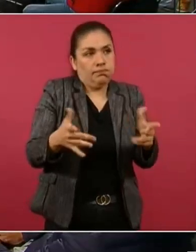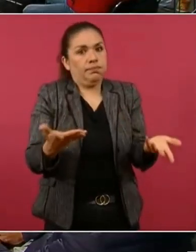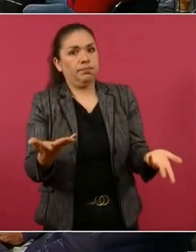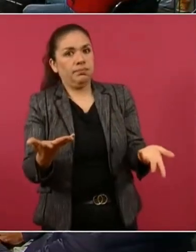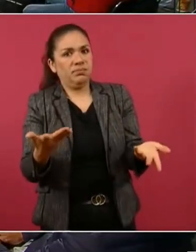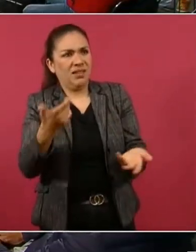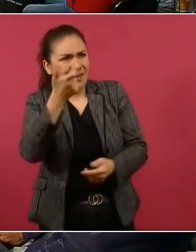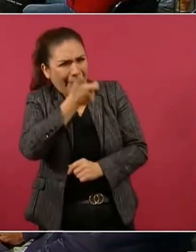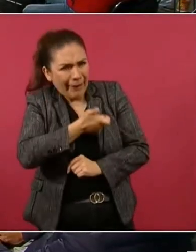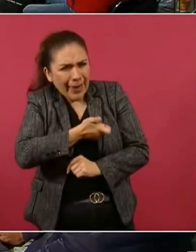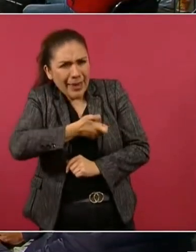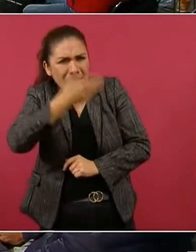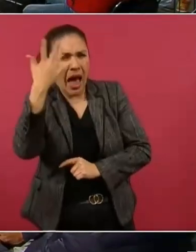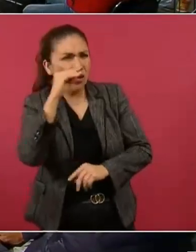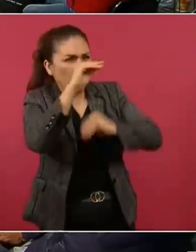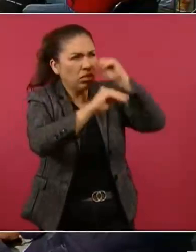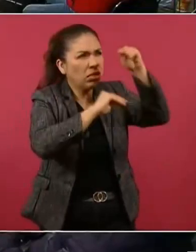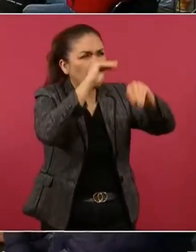tan caro?